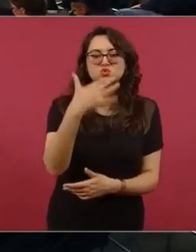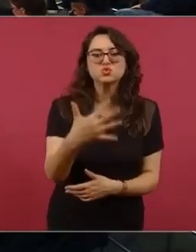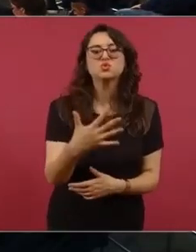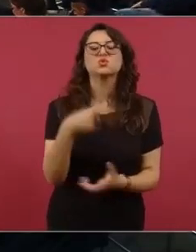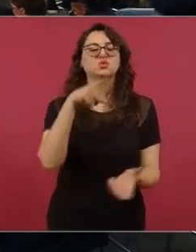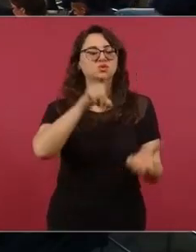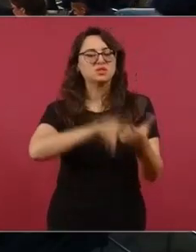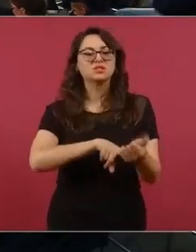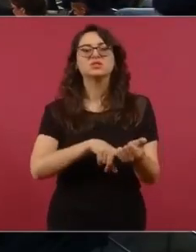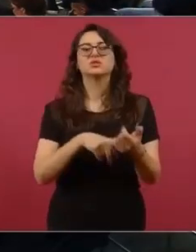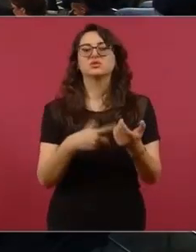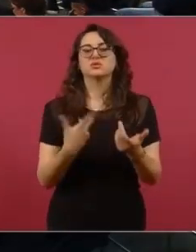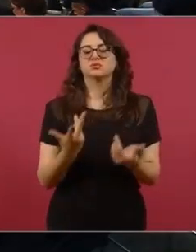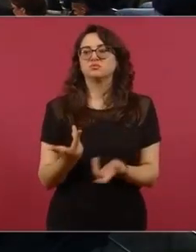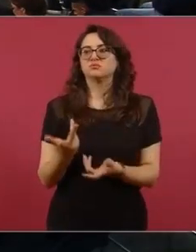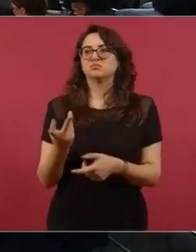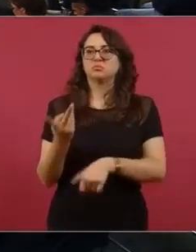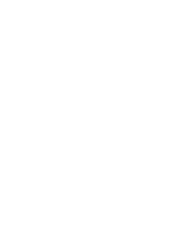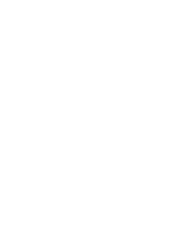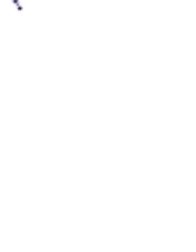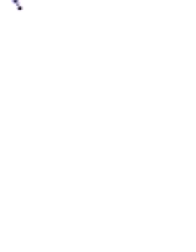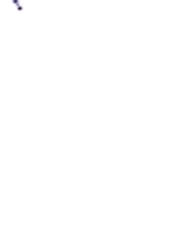corromper a todo el que se deja.